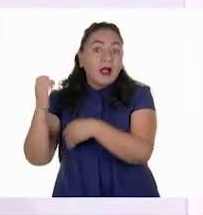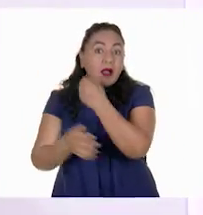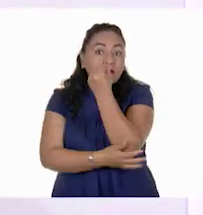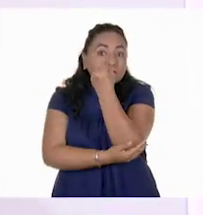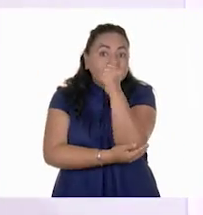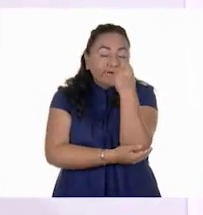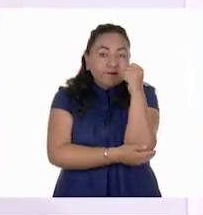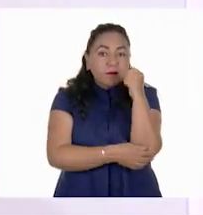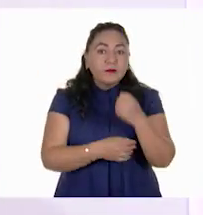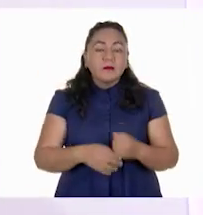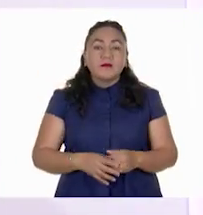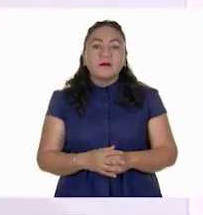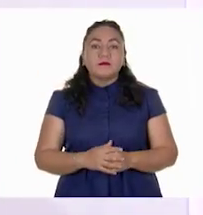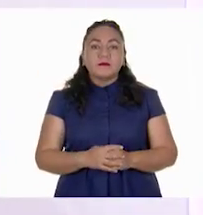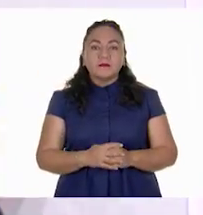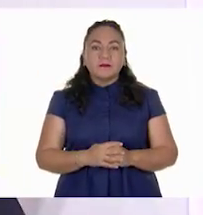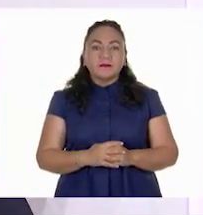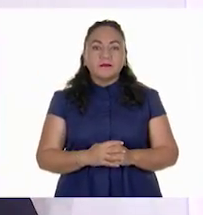Bosque.